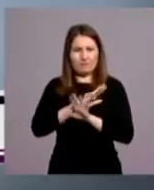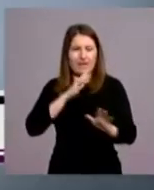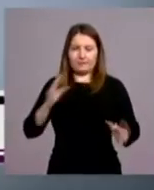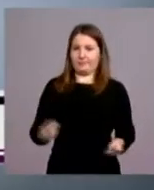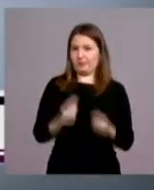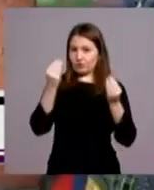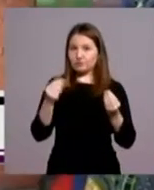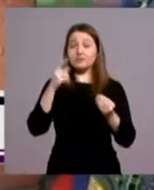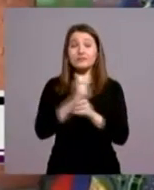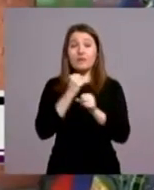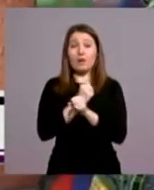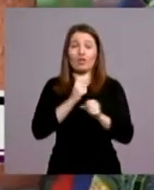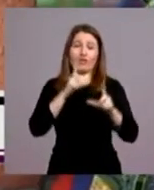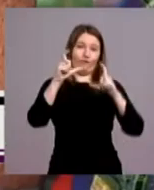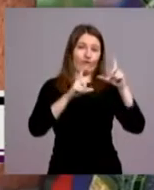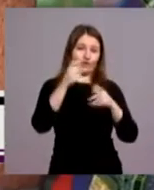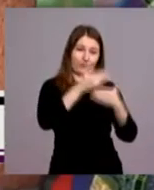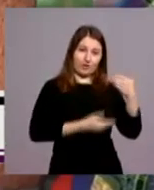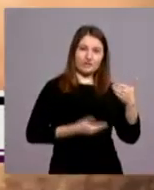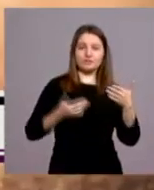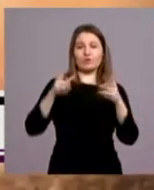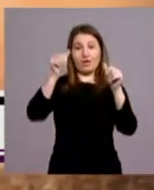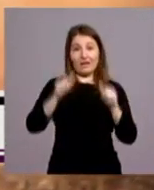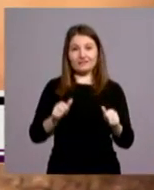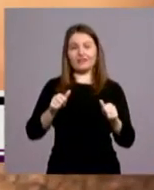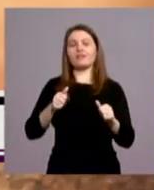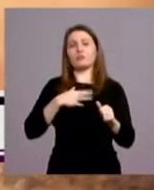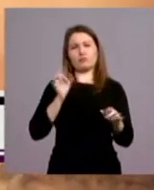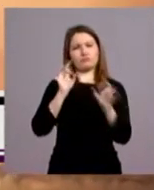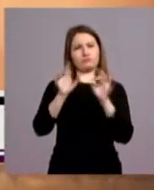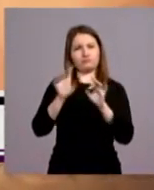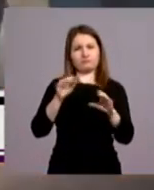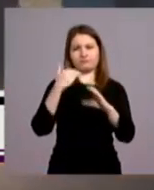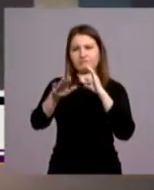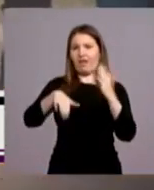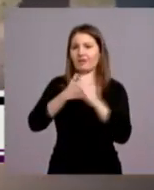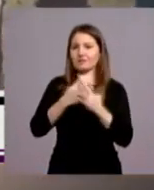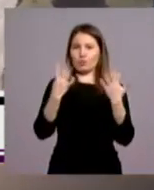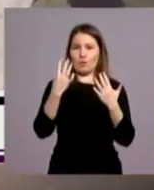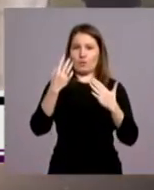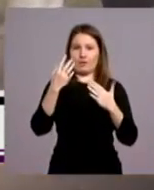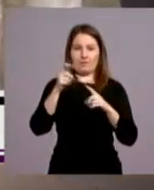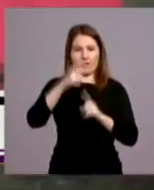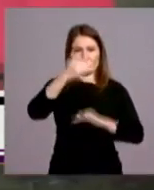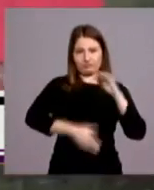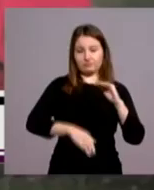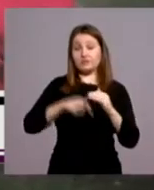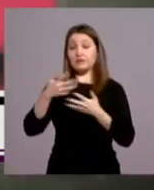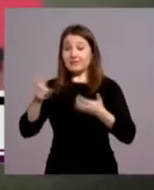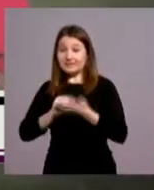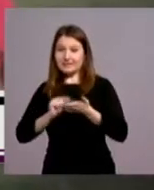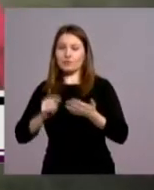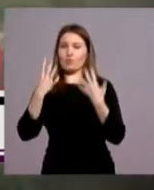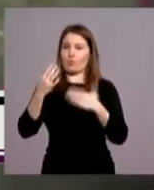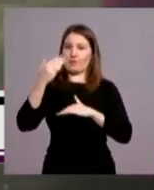fotoperiodismo y carteles para niños y jóvenes pueden entregarse hasta el 9 de mayo y los de prensa y relatos hasta el 14 de mayo. Los jurados de las